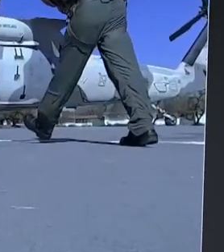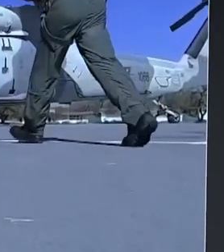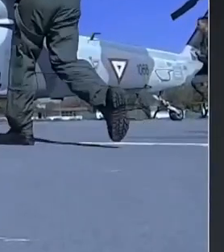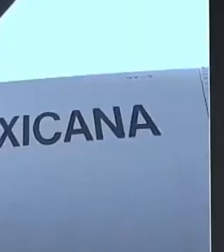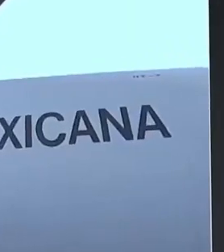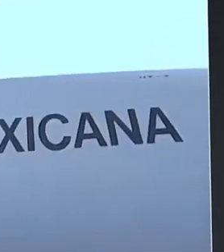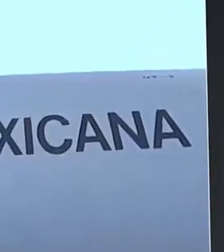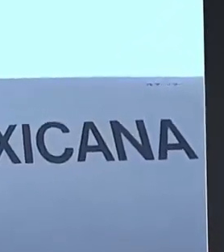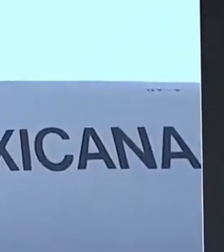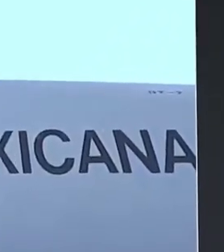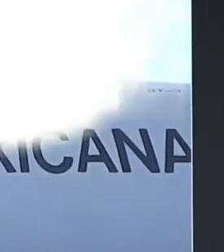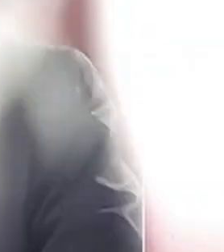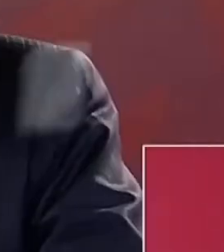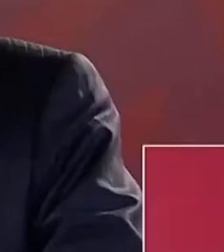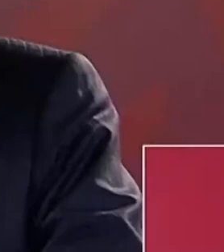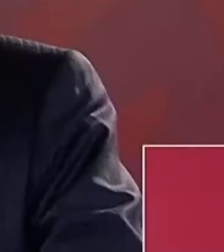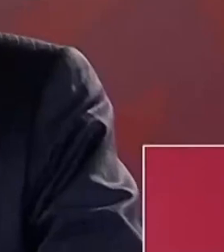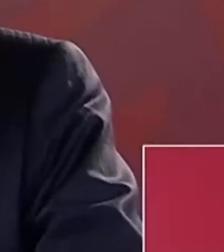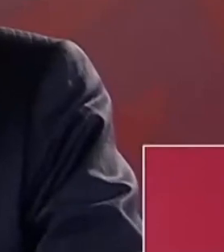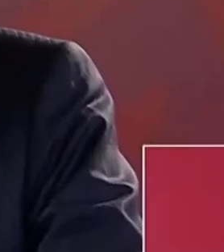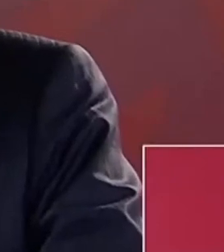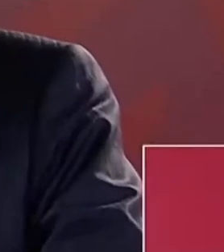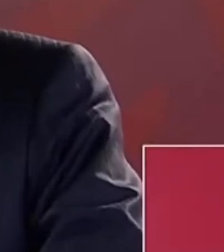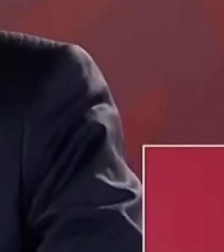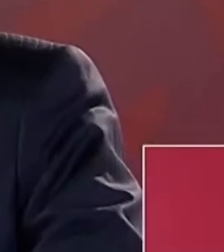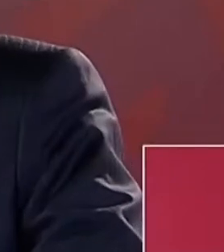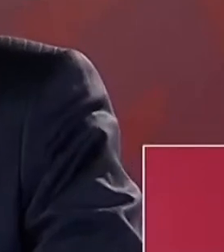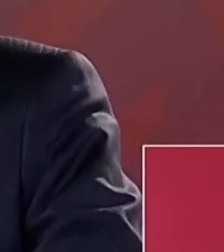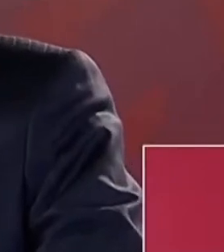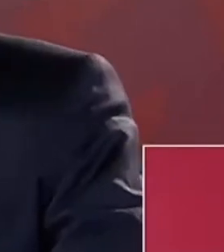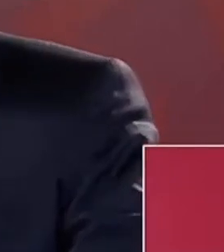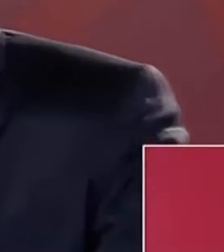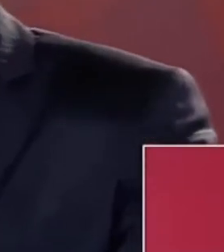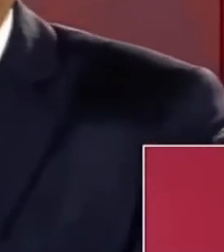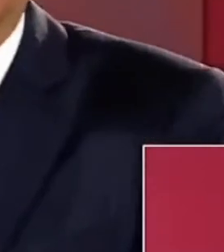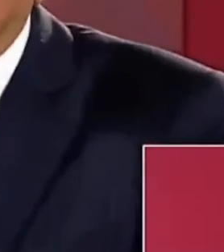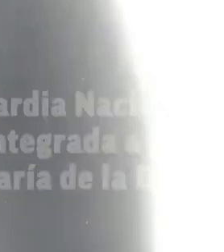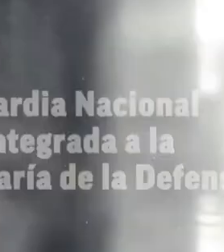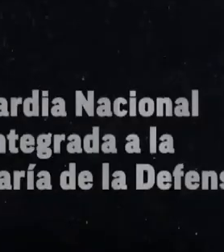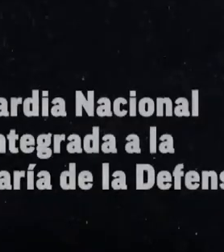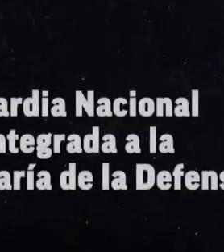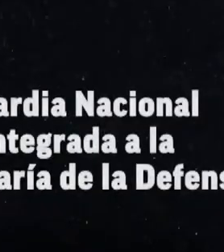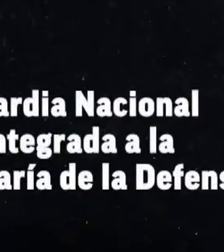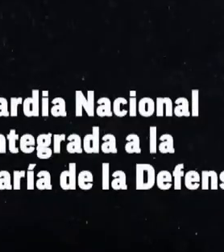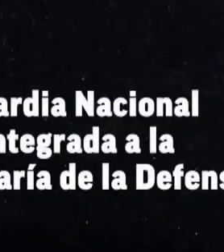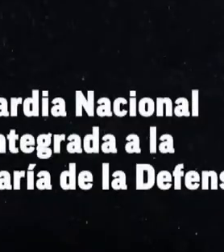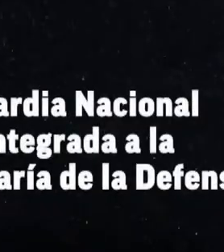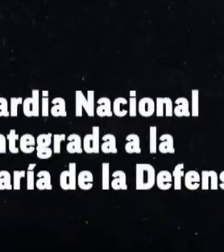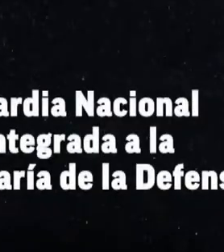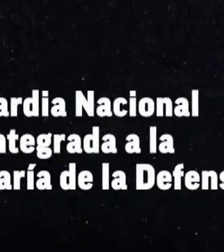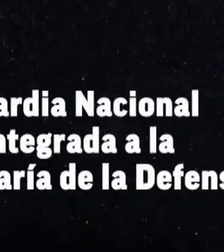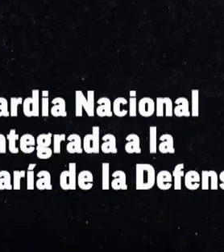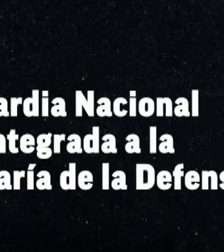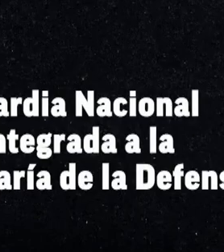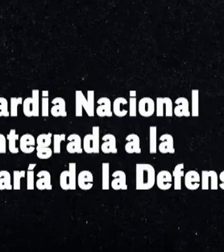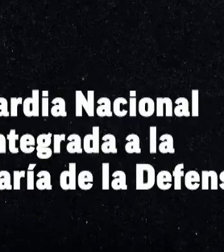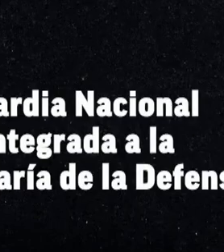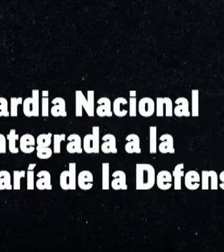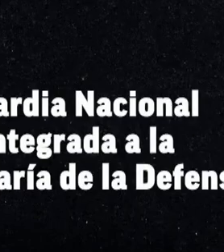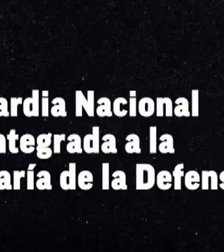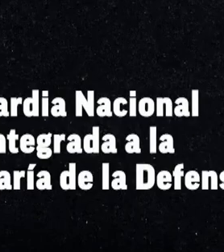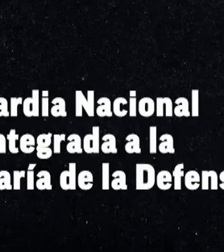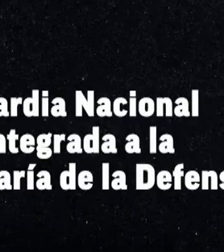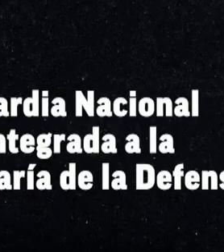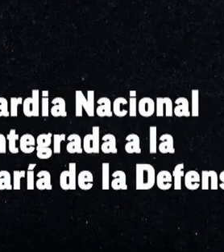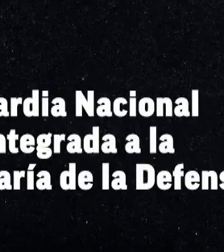es hasta ahora cuando el presidente López Obrador propuso integrar la Guardia Nacional a la Secretaría de la Defensa que medios de